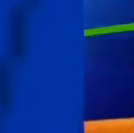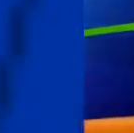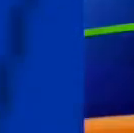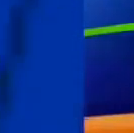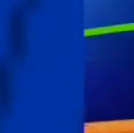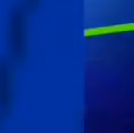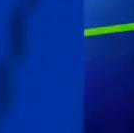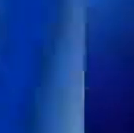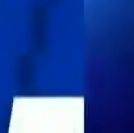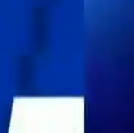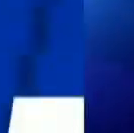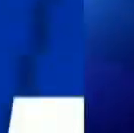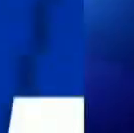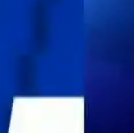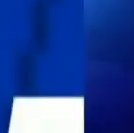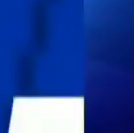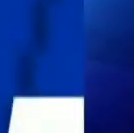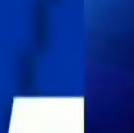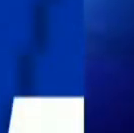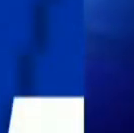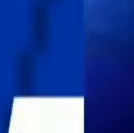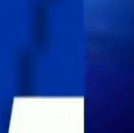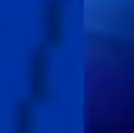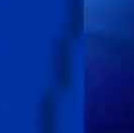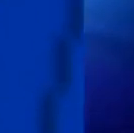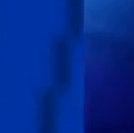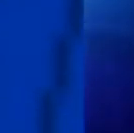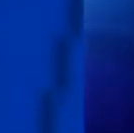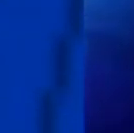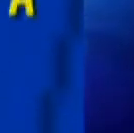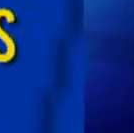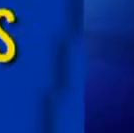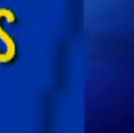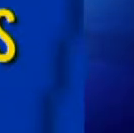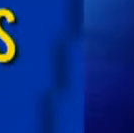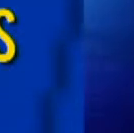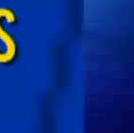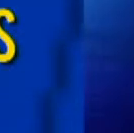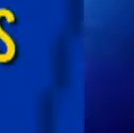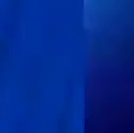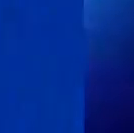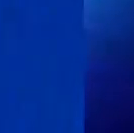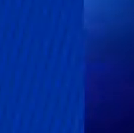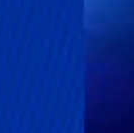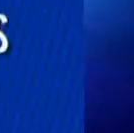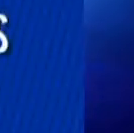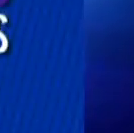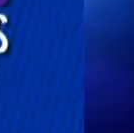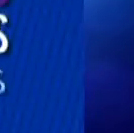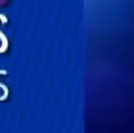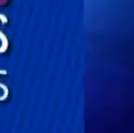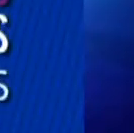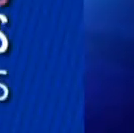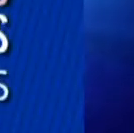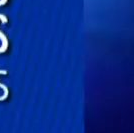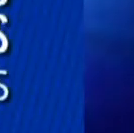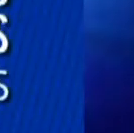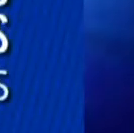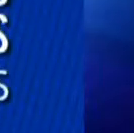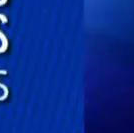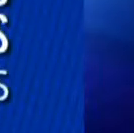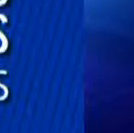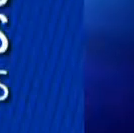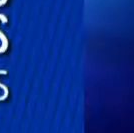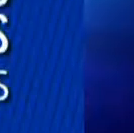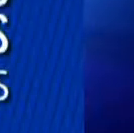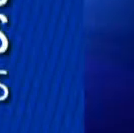servidores públicos a hacer los mejores esfuerzos para resolver las demandas o requerimientos ciudadanos, aplicando adecuadamente los esfuerzos y los